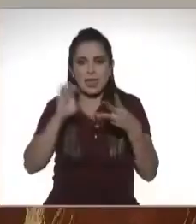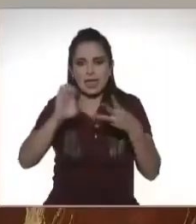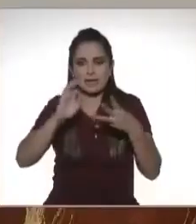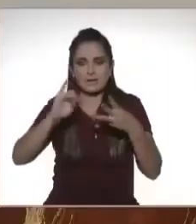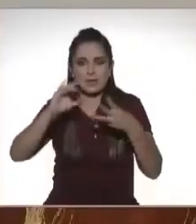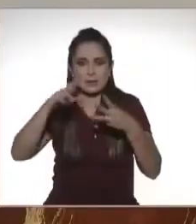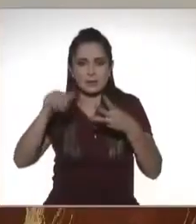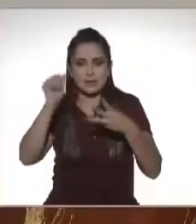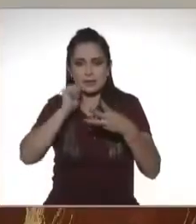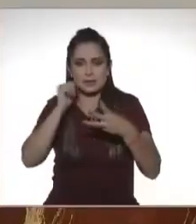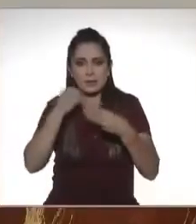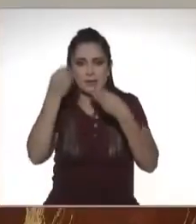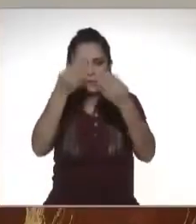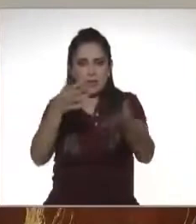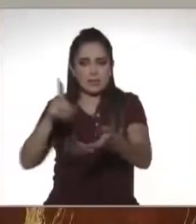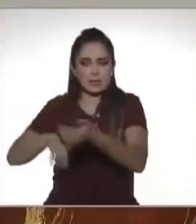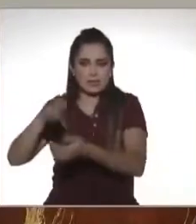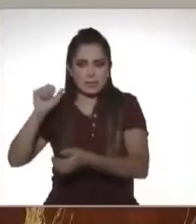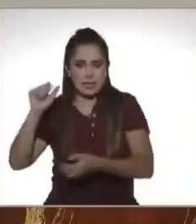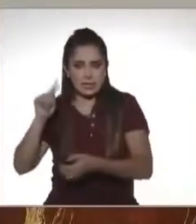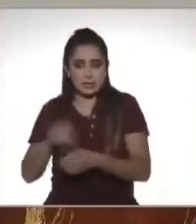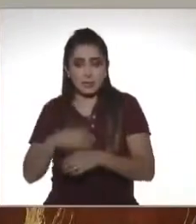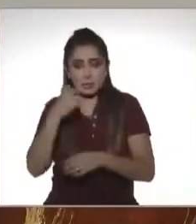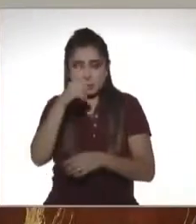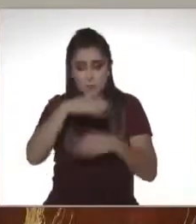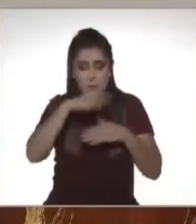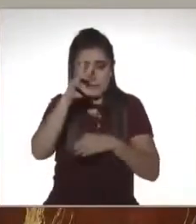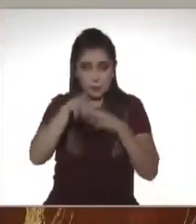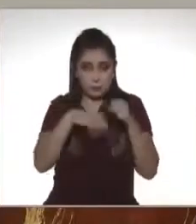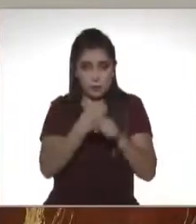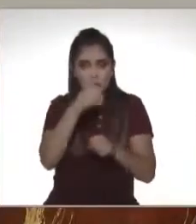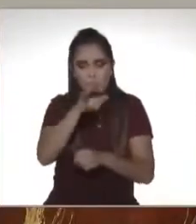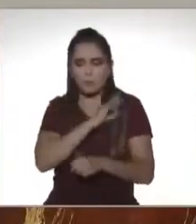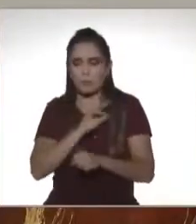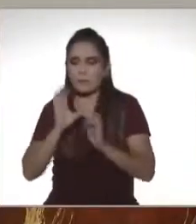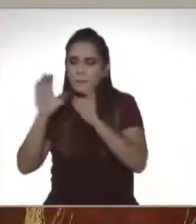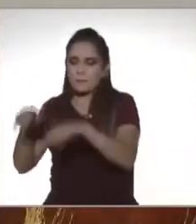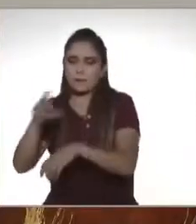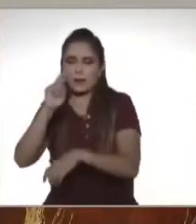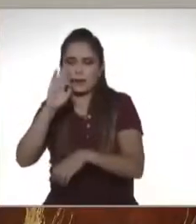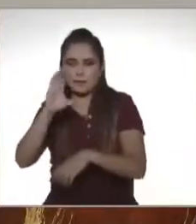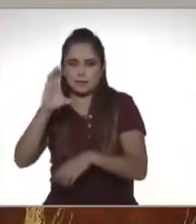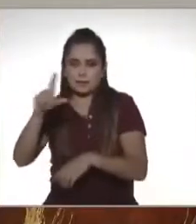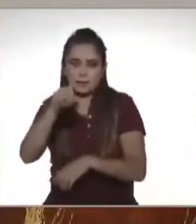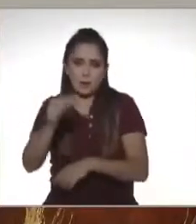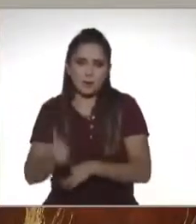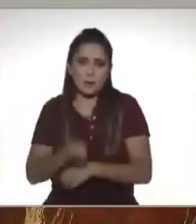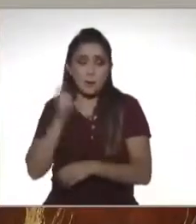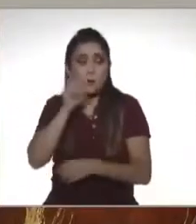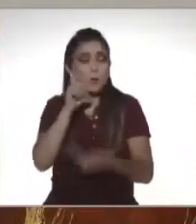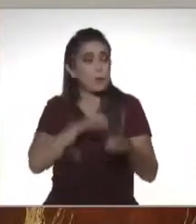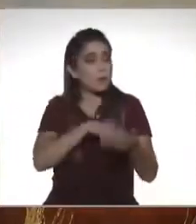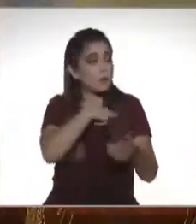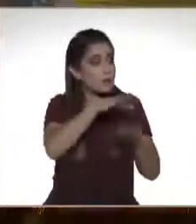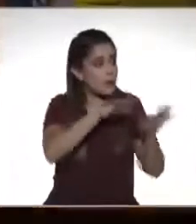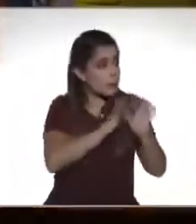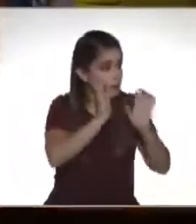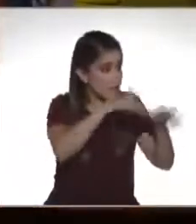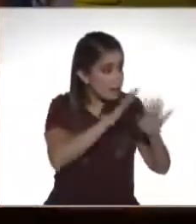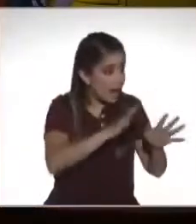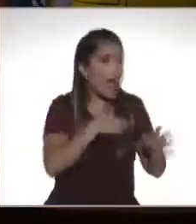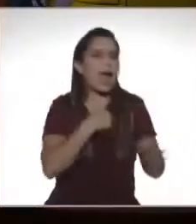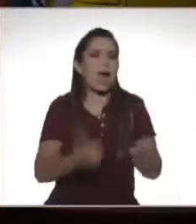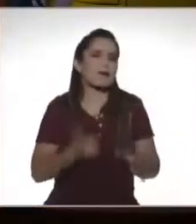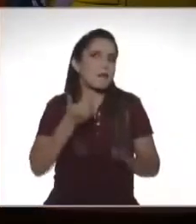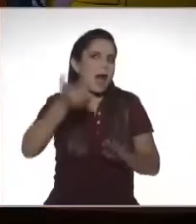recomendación ahorita es que en cuanto uno ya sea mayor de edad, ya vaya a registrarse para que en cuanto uno empiece a ser económicamente activo, ya